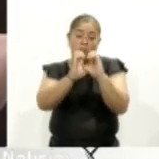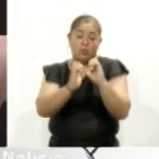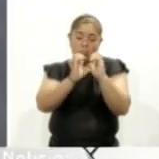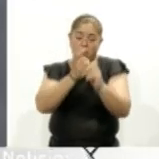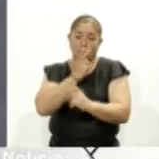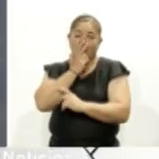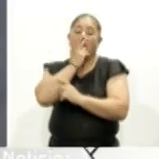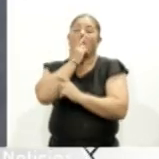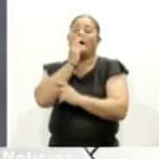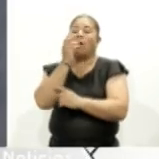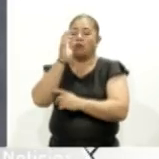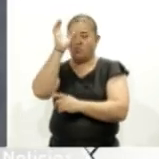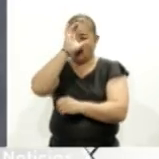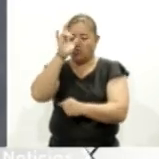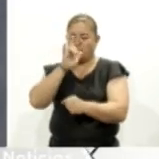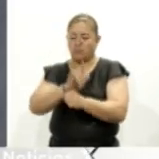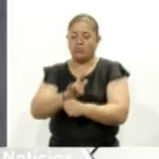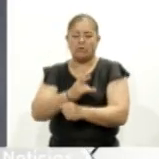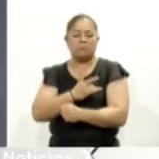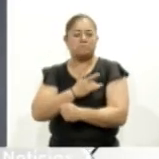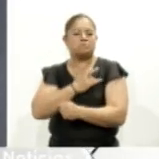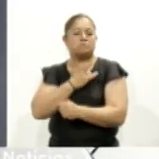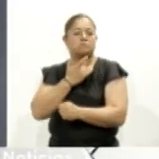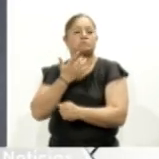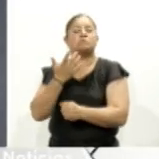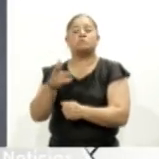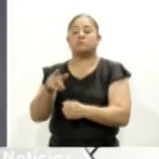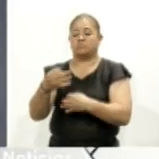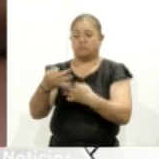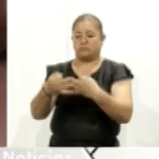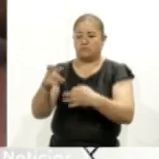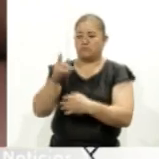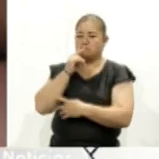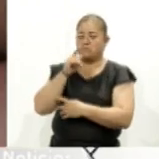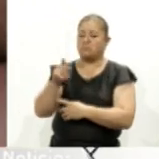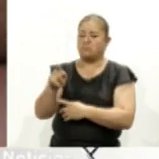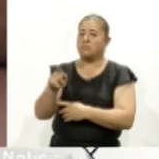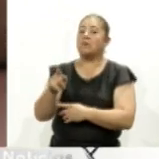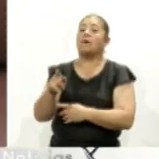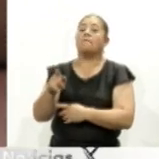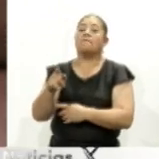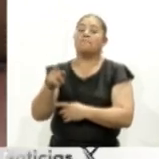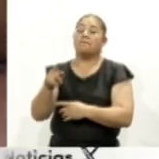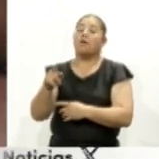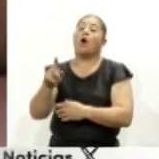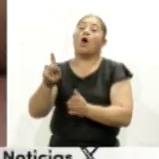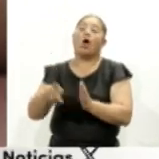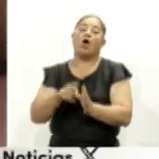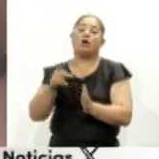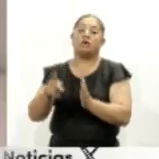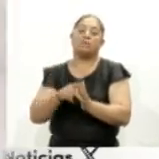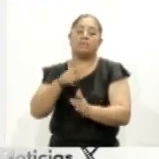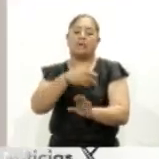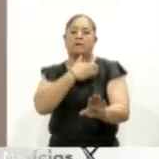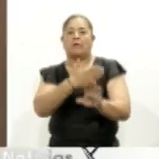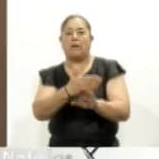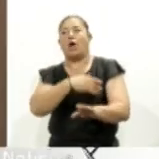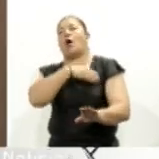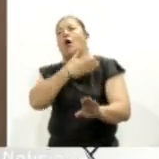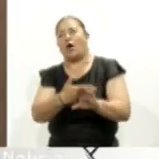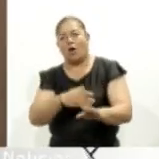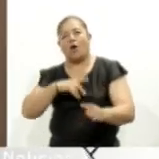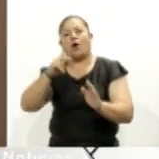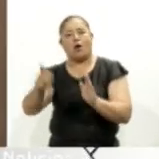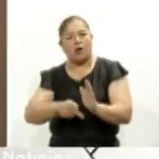promover una cultura judicial sensible al género, que evite la revictimización y garantice un trabajo justo y equitativo. Es